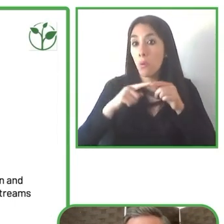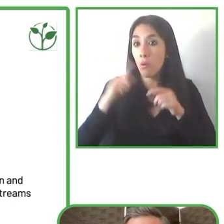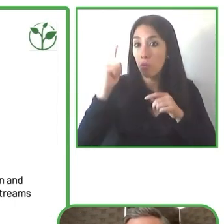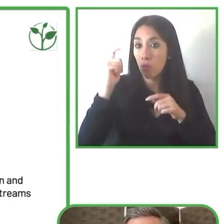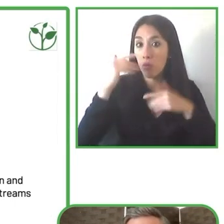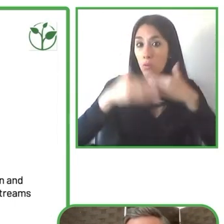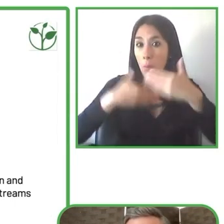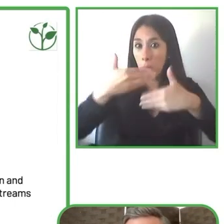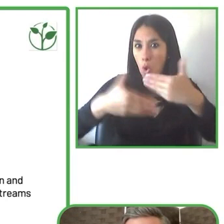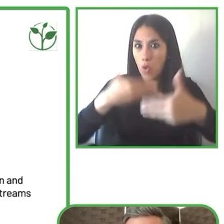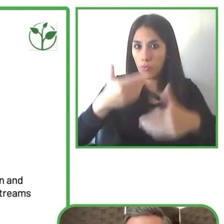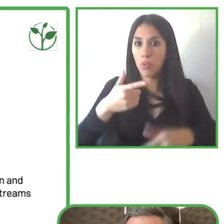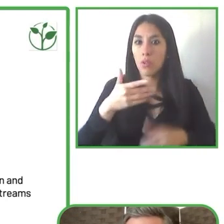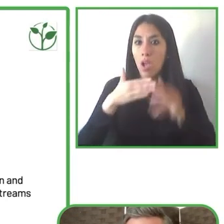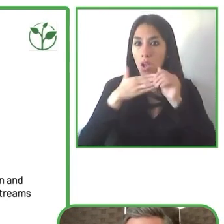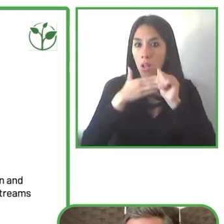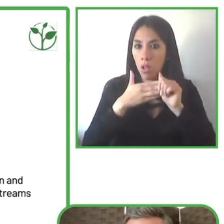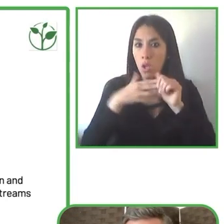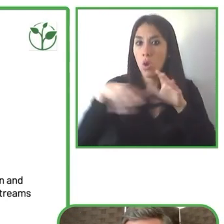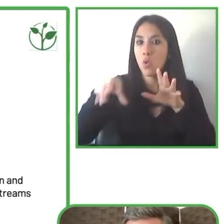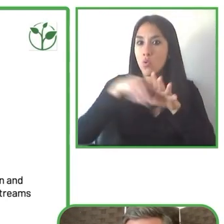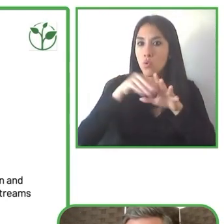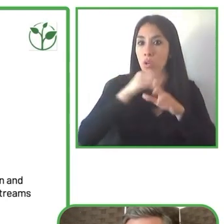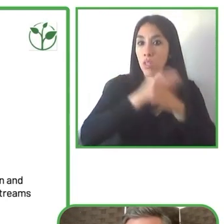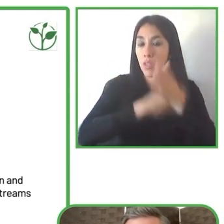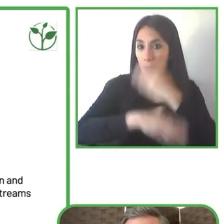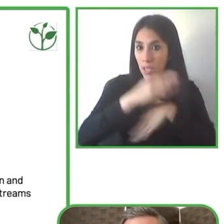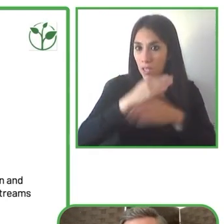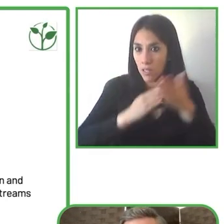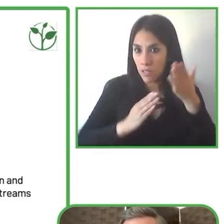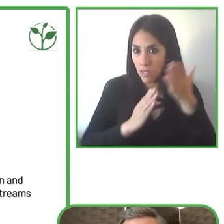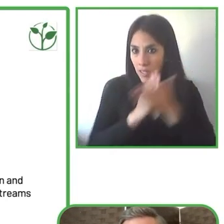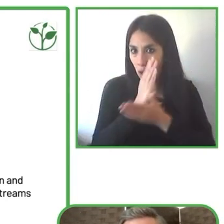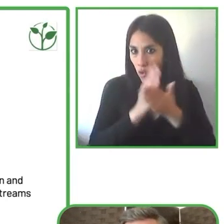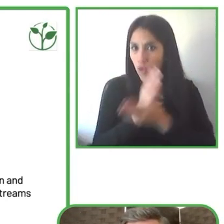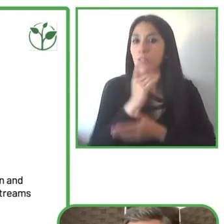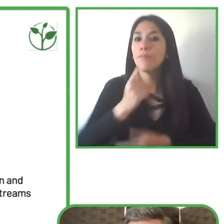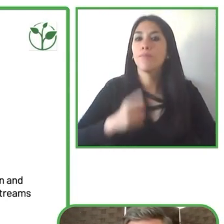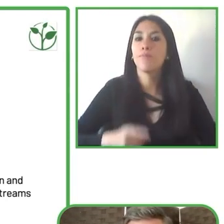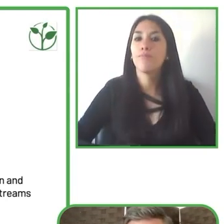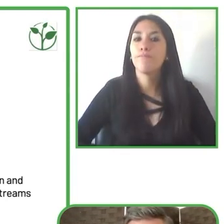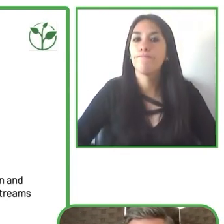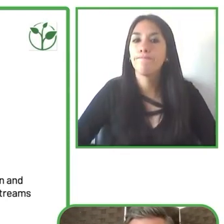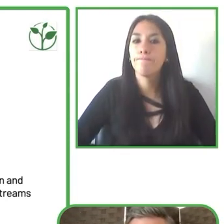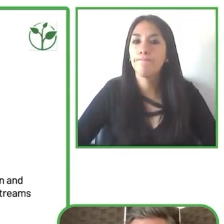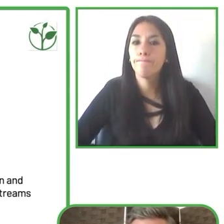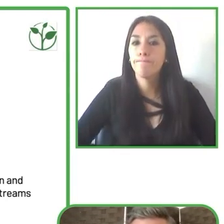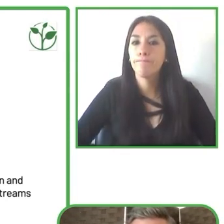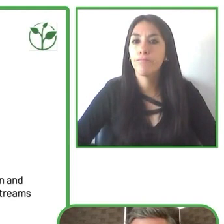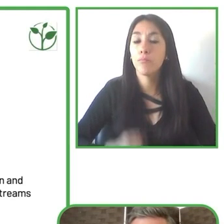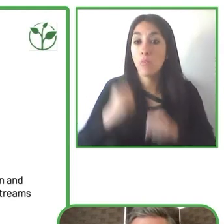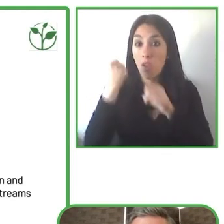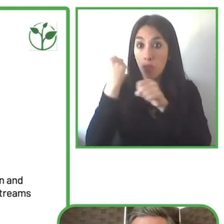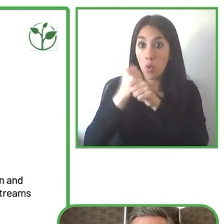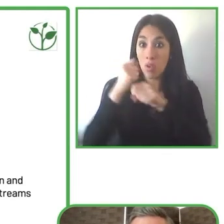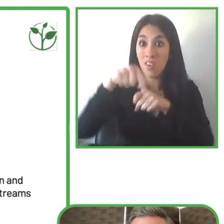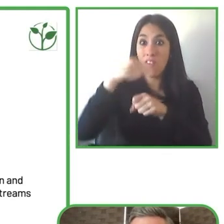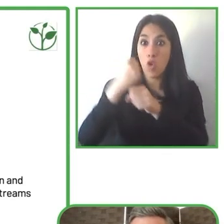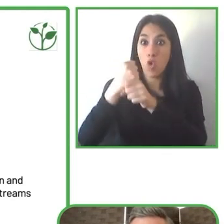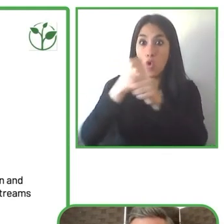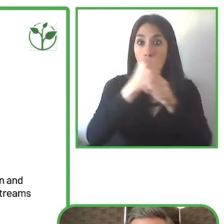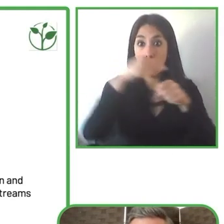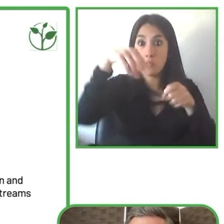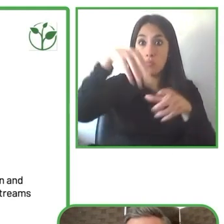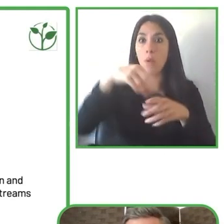gerentes de los empleados internos y eso ellos fueron los que impulsaron estos cambios y en tercer lugar